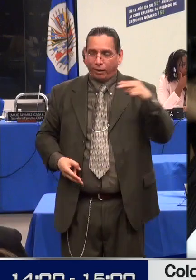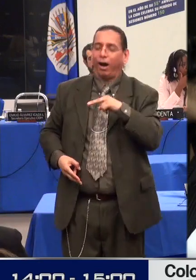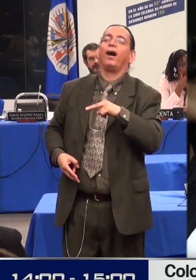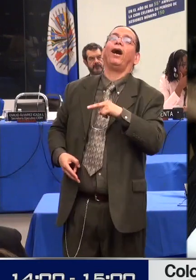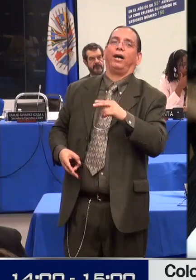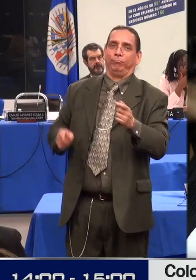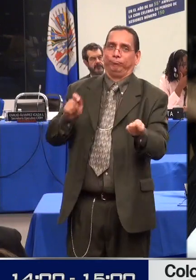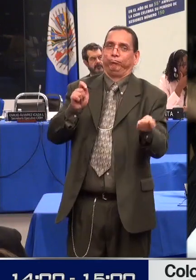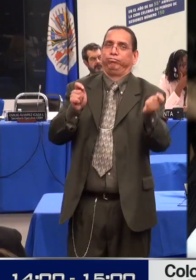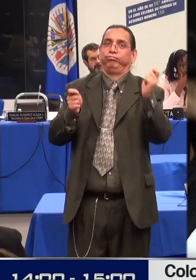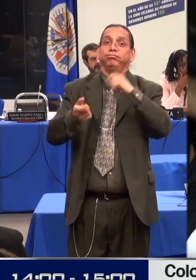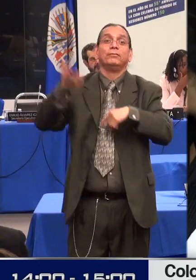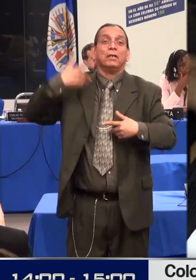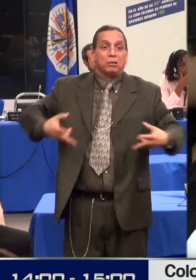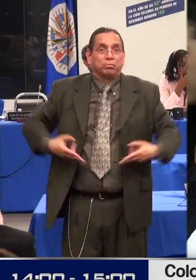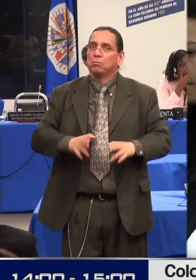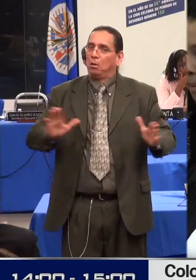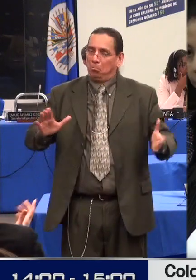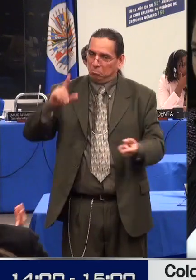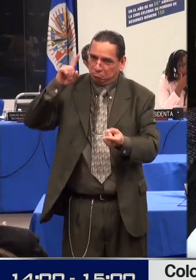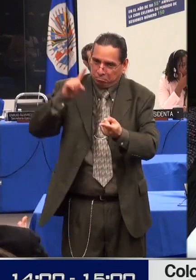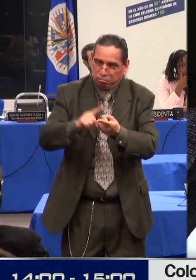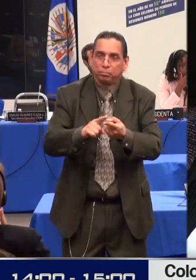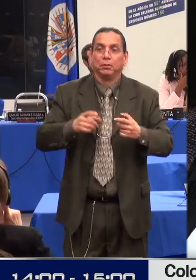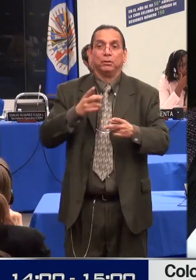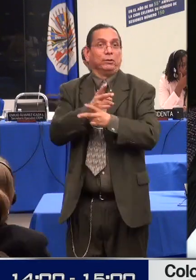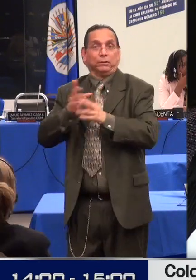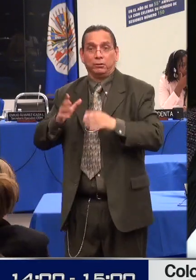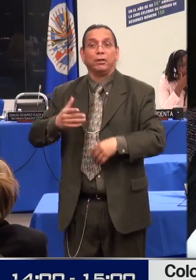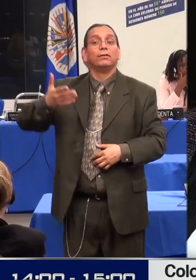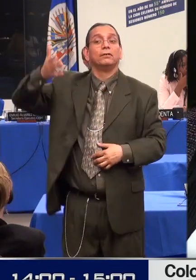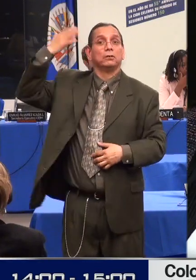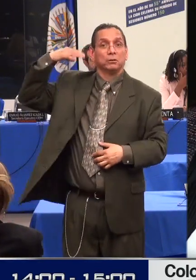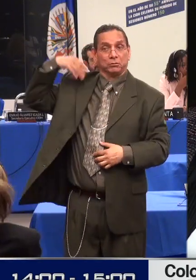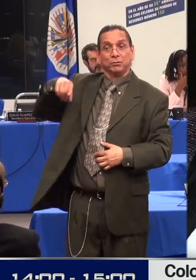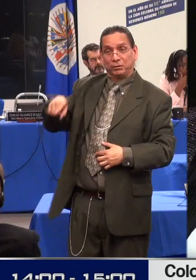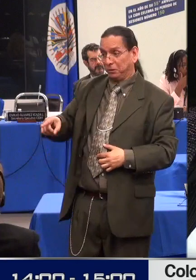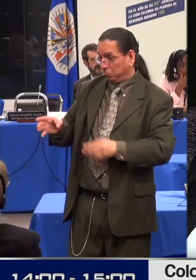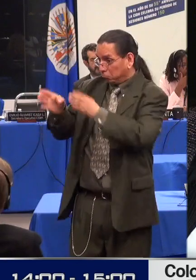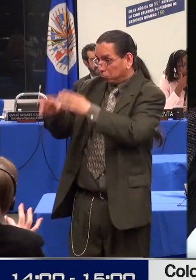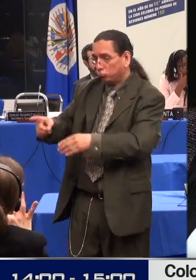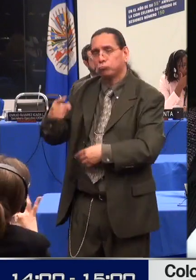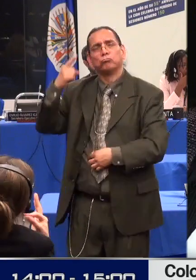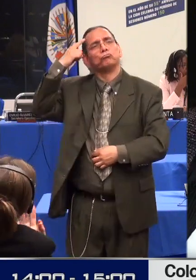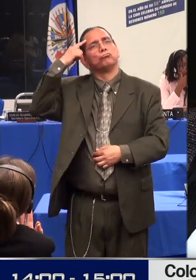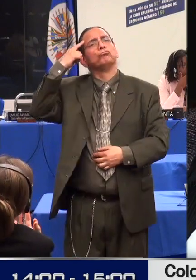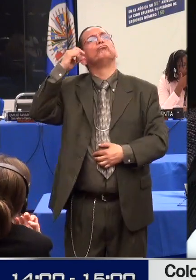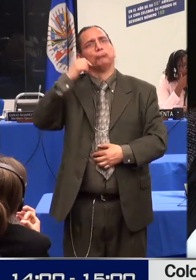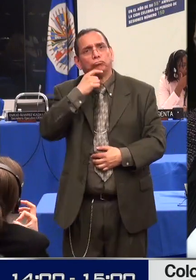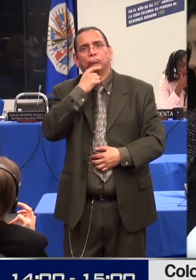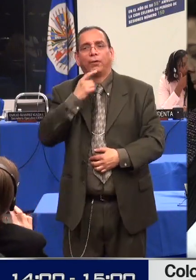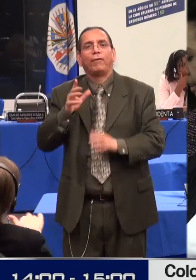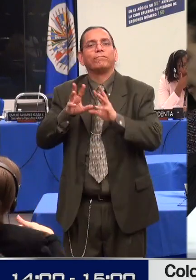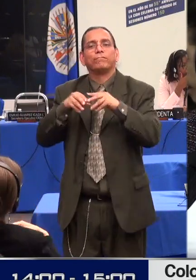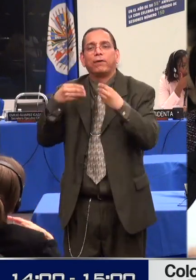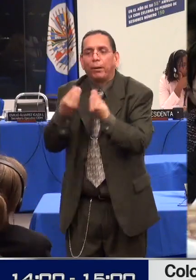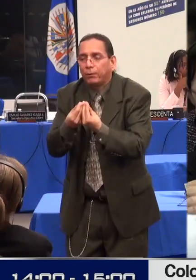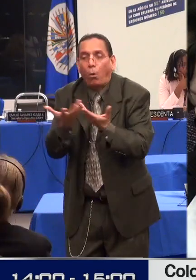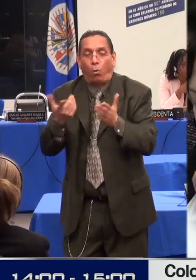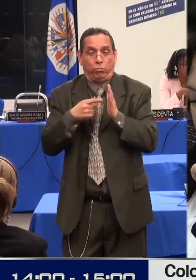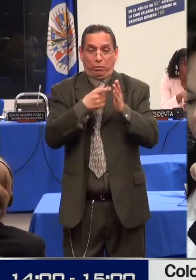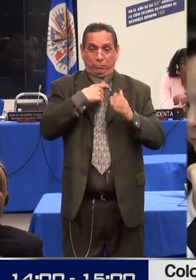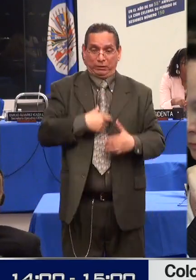representantes legales. El tratamiento de este tema se remonta al Código Civil que establecía disposiciones en materia de